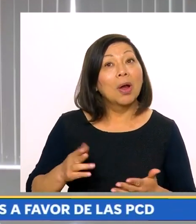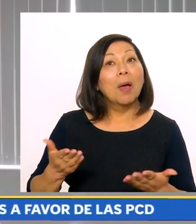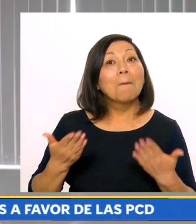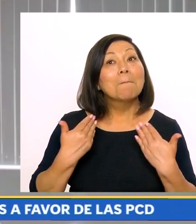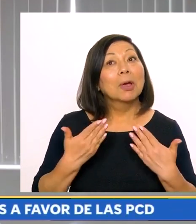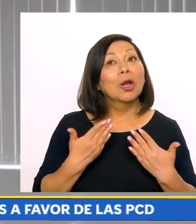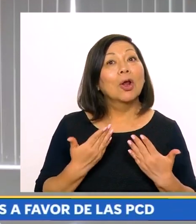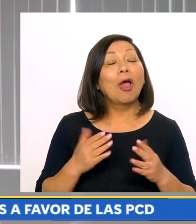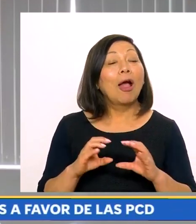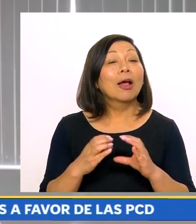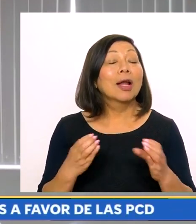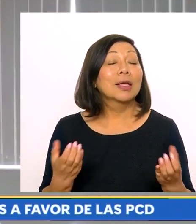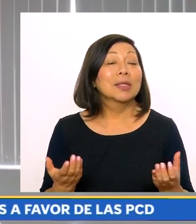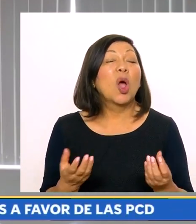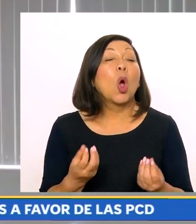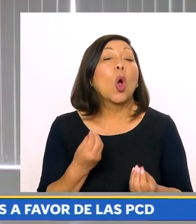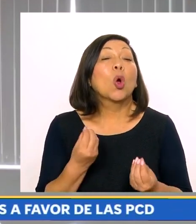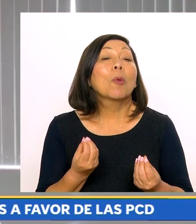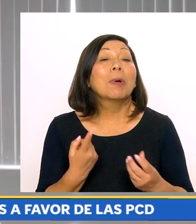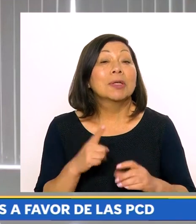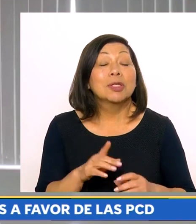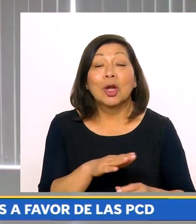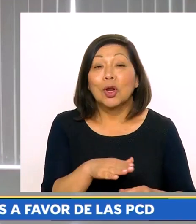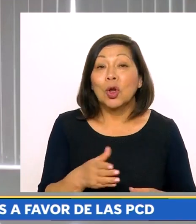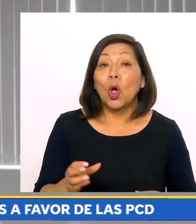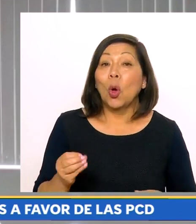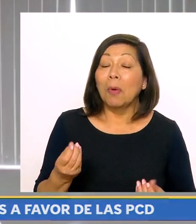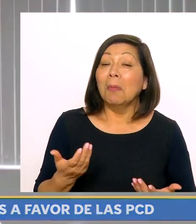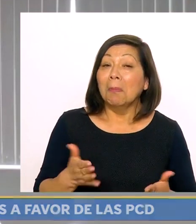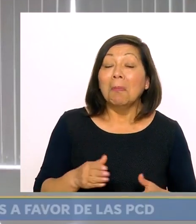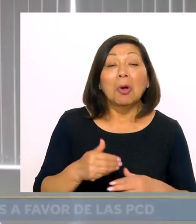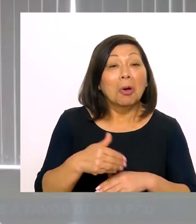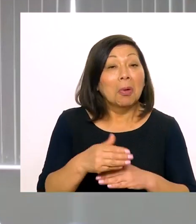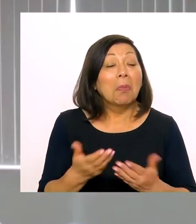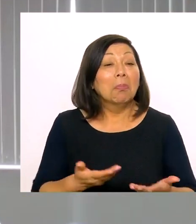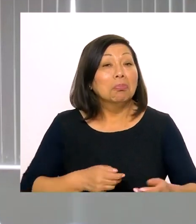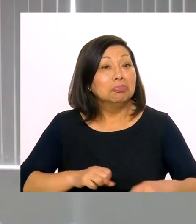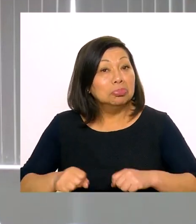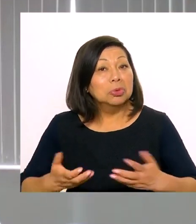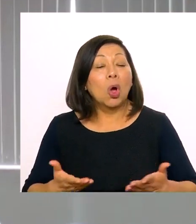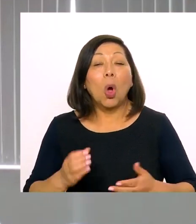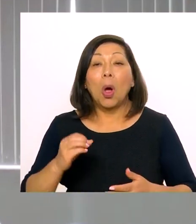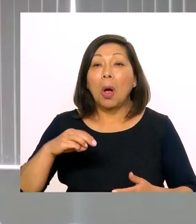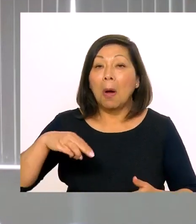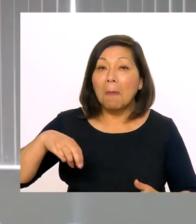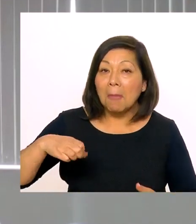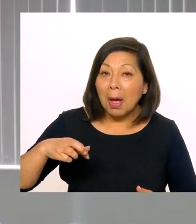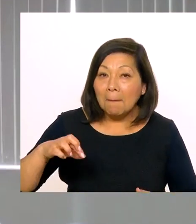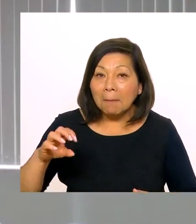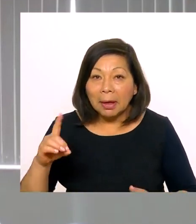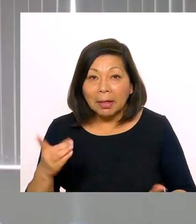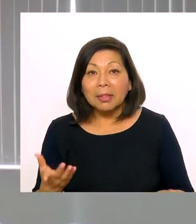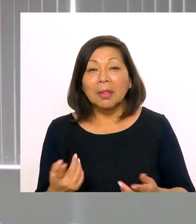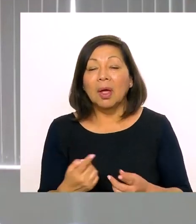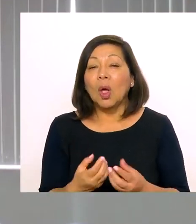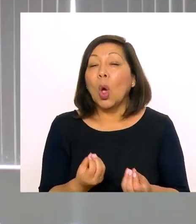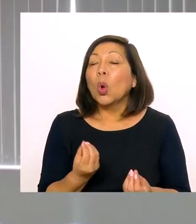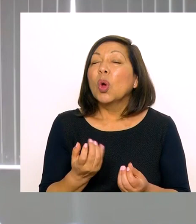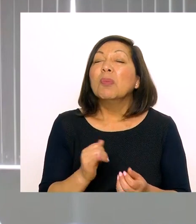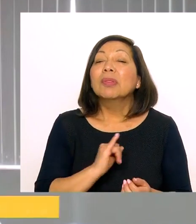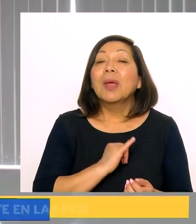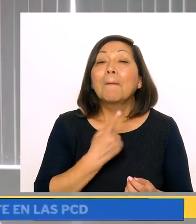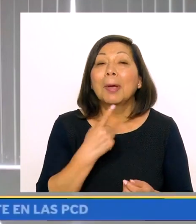infraestructura que tienen, ahora sobre todo que se viene el verano, las clases de verano, para ver cómo hacemos que nuestros niños, por barrios, movilizando a la